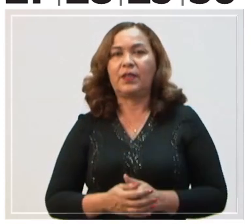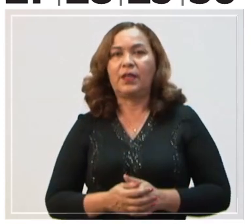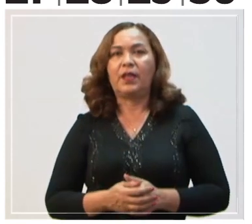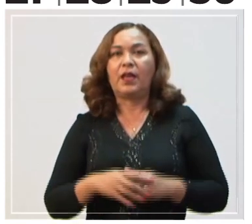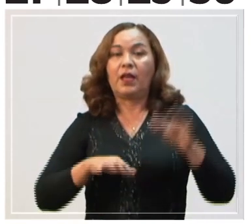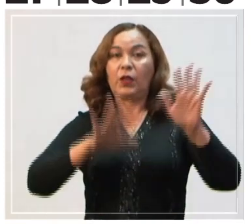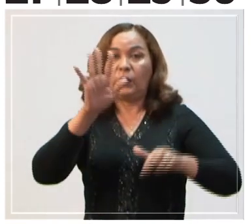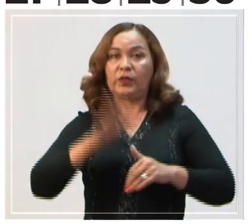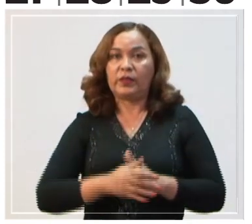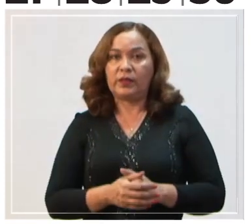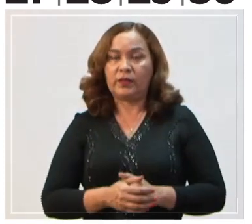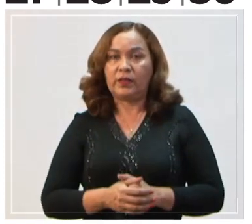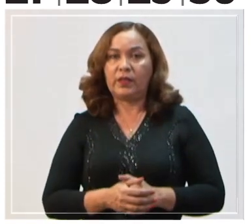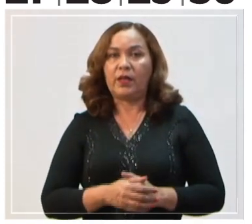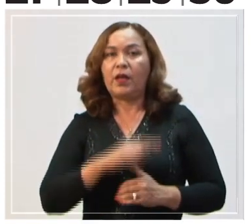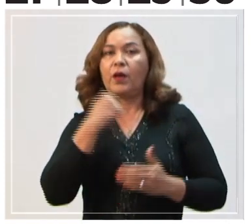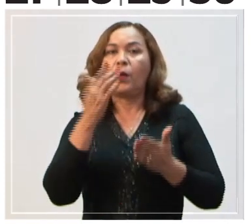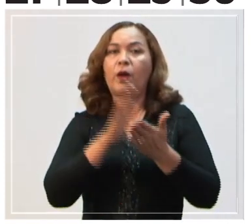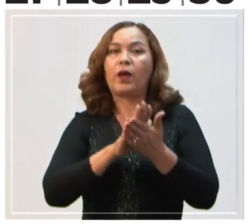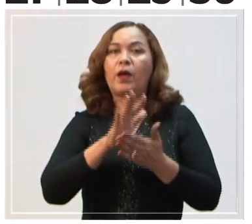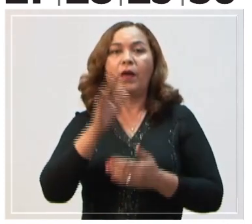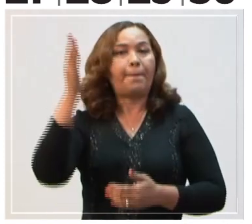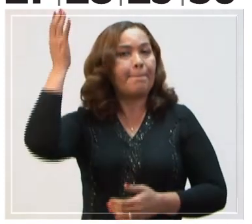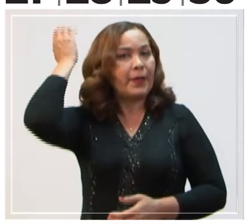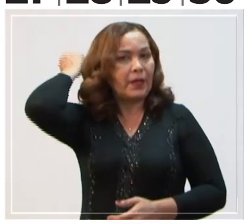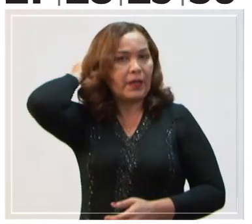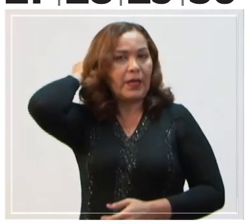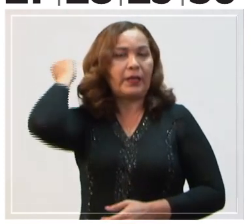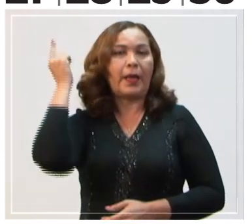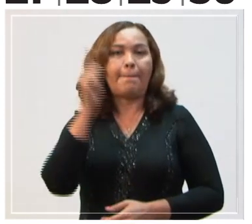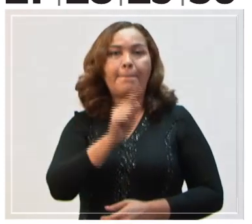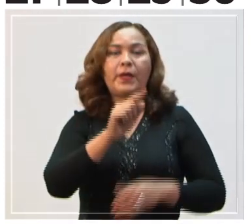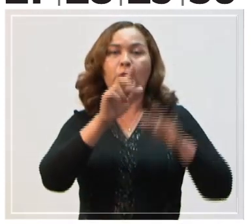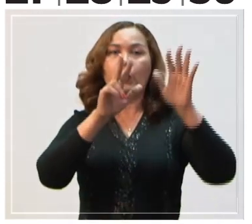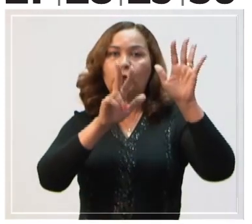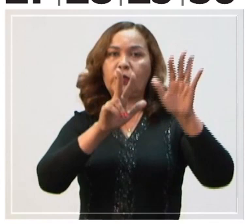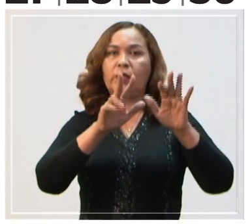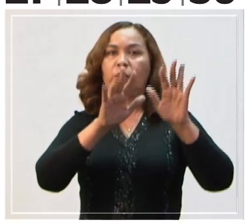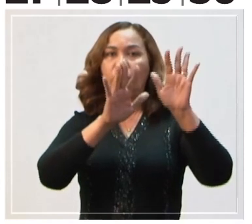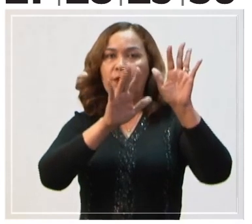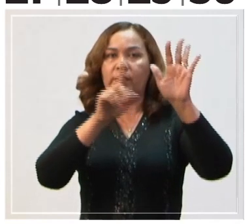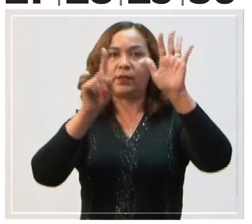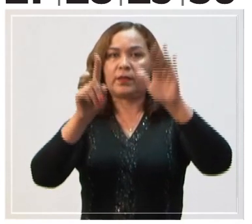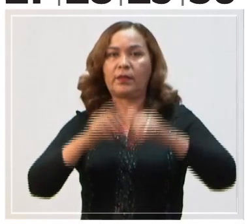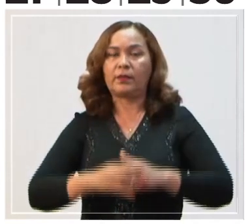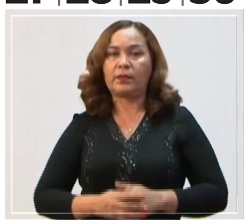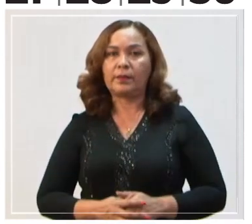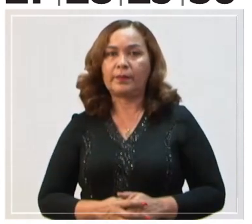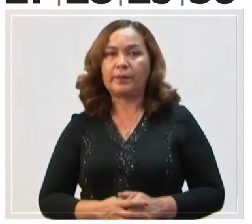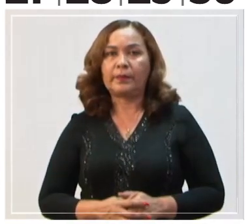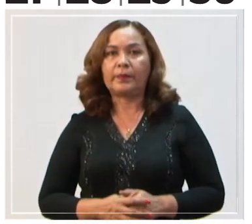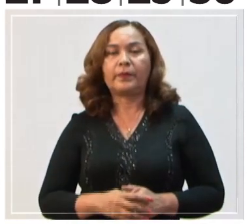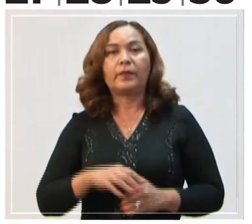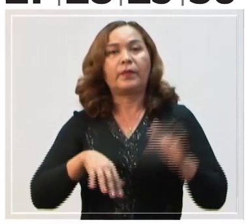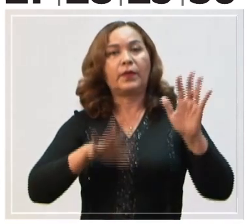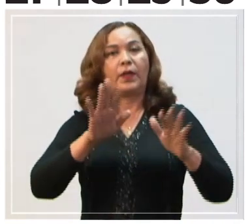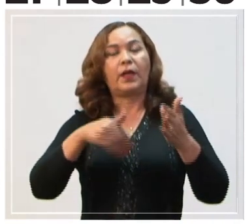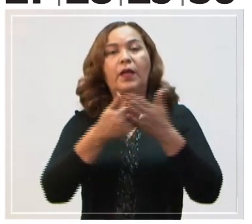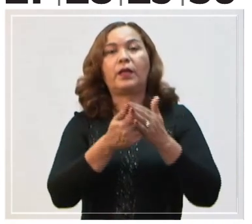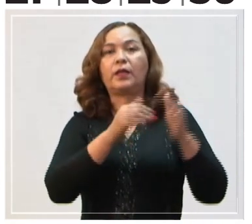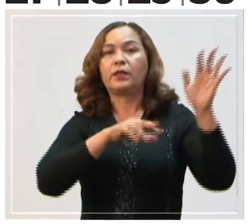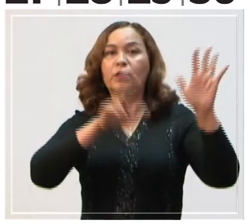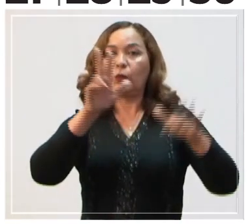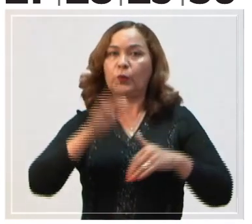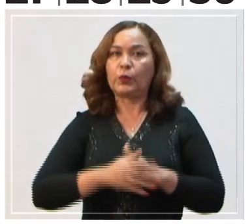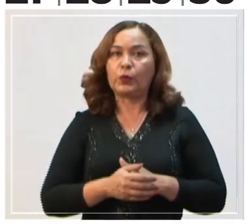Día 14. Muerte de Francisco de Miranda, 1816. Día 14 al